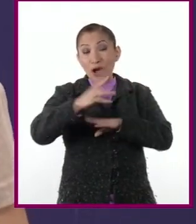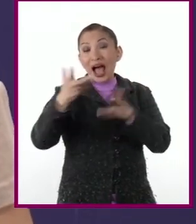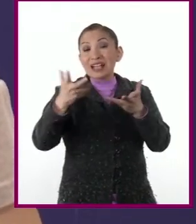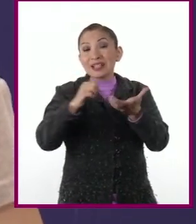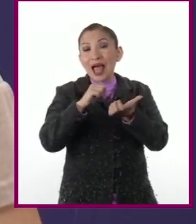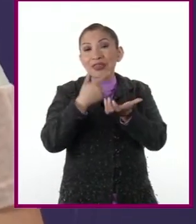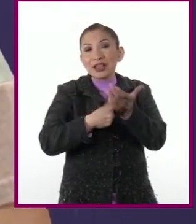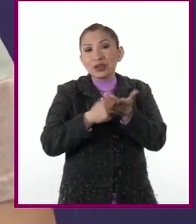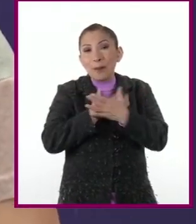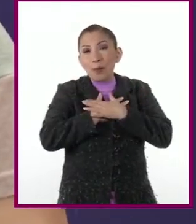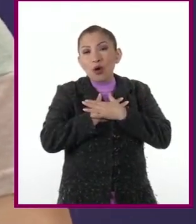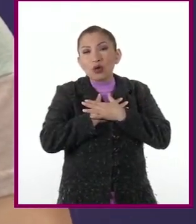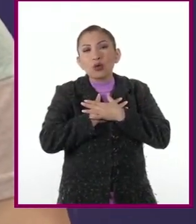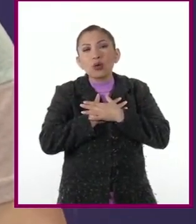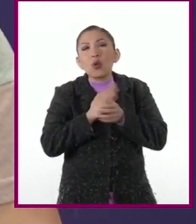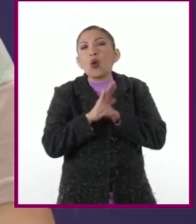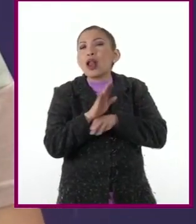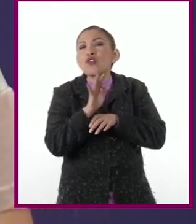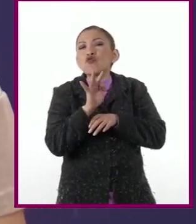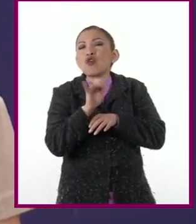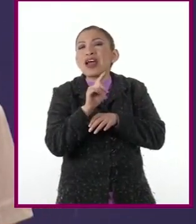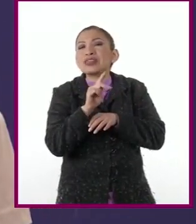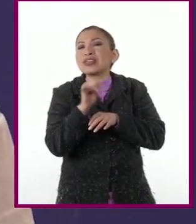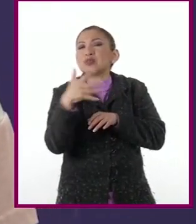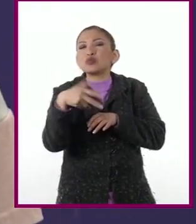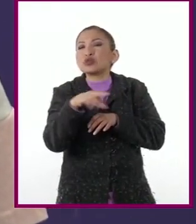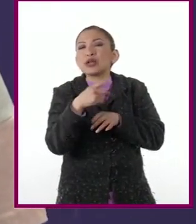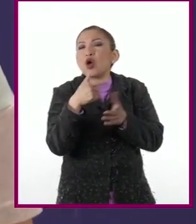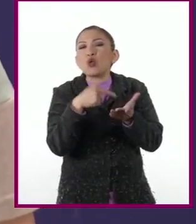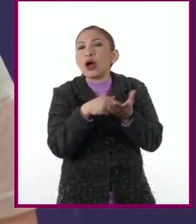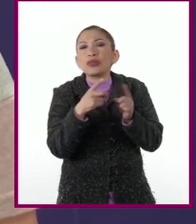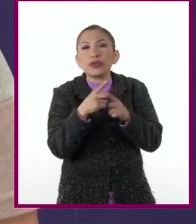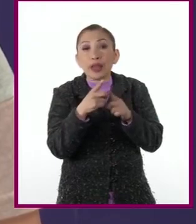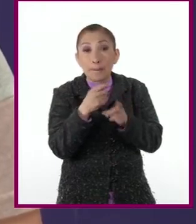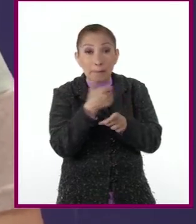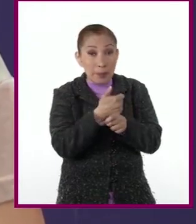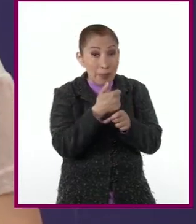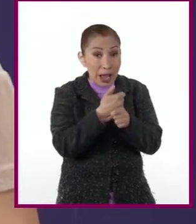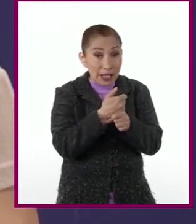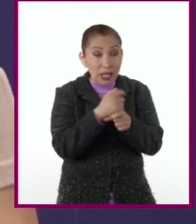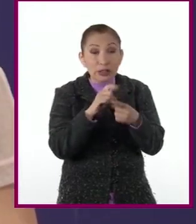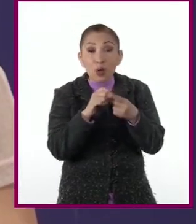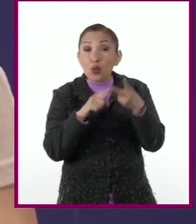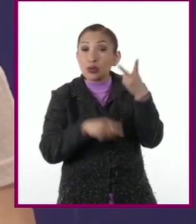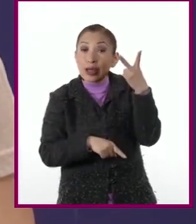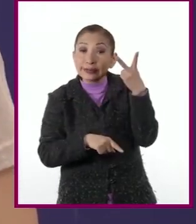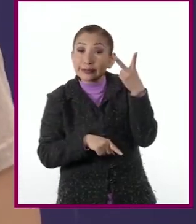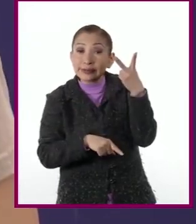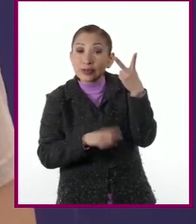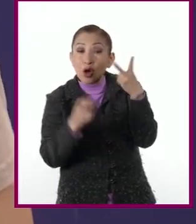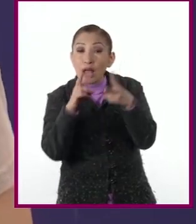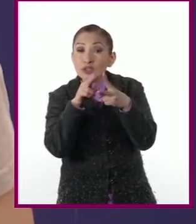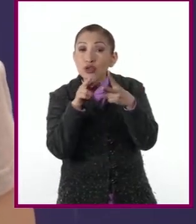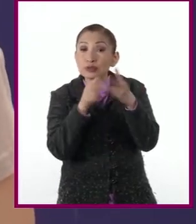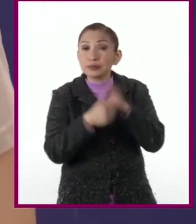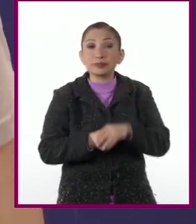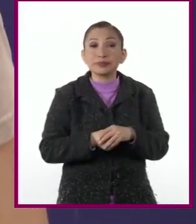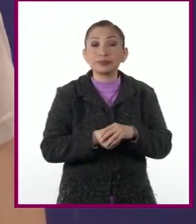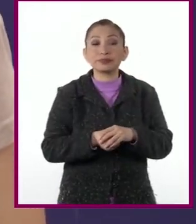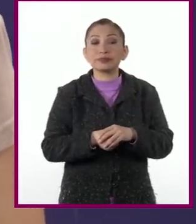el amor, ¿en qué tipo de fuentes buscarían información? ¿En primarias, en secundarias o en ambas?